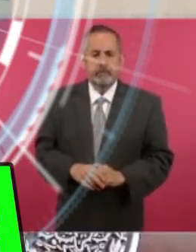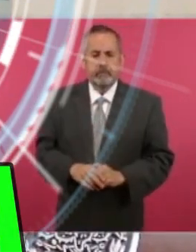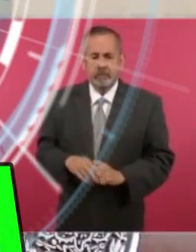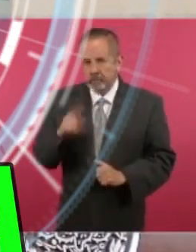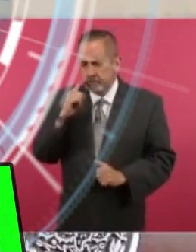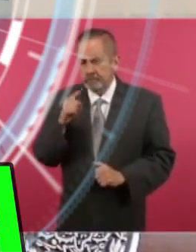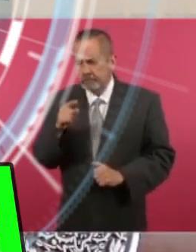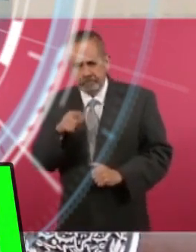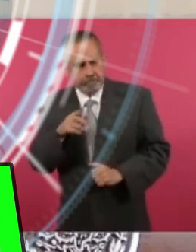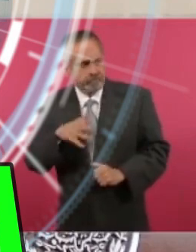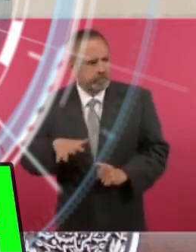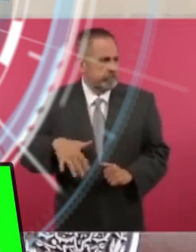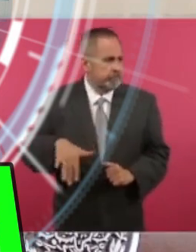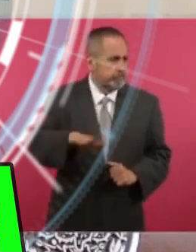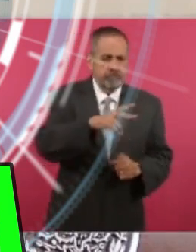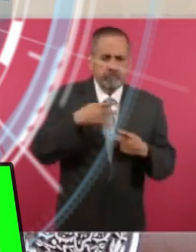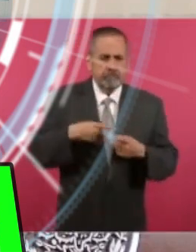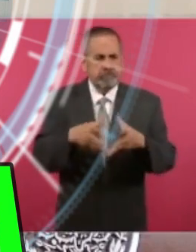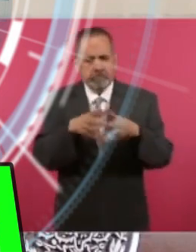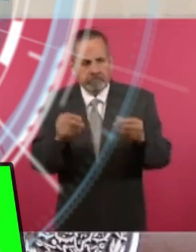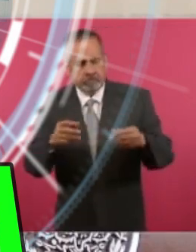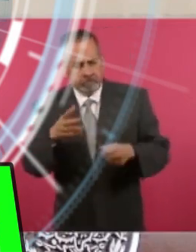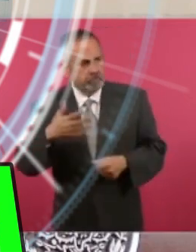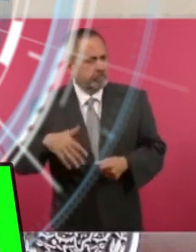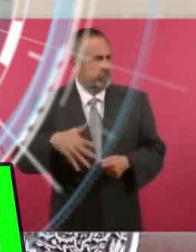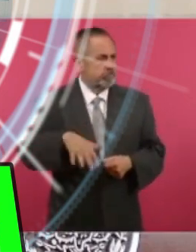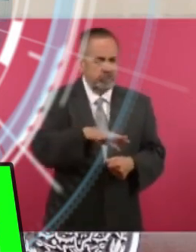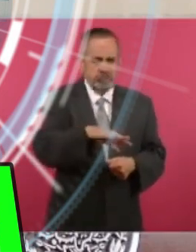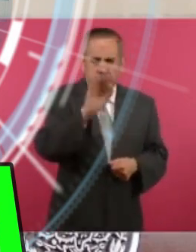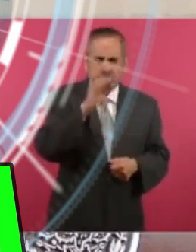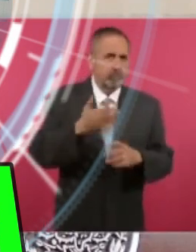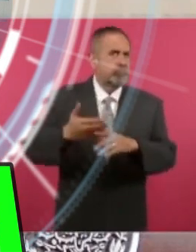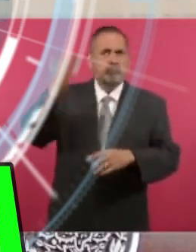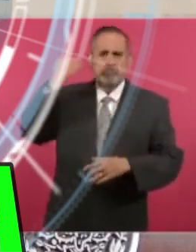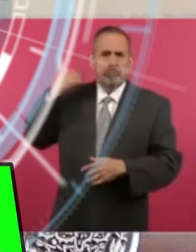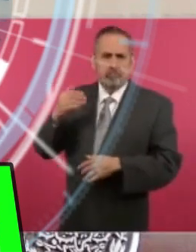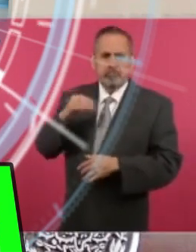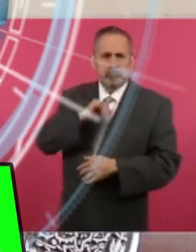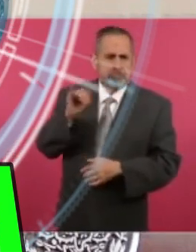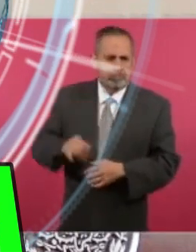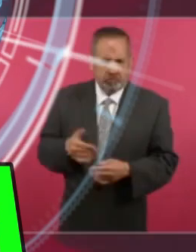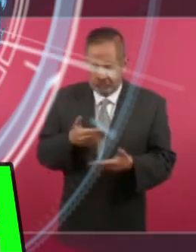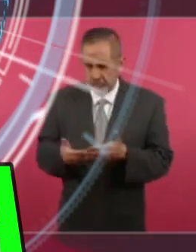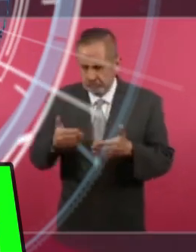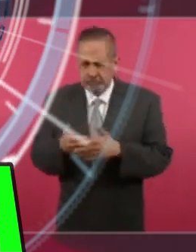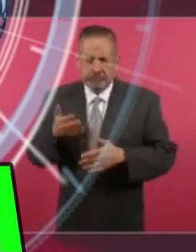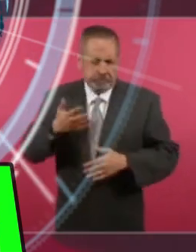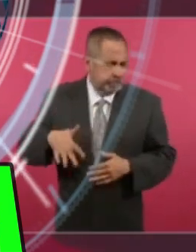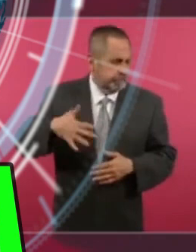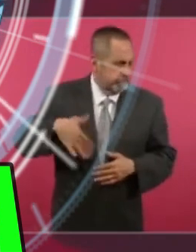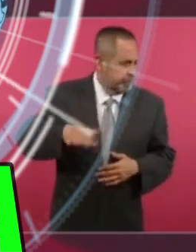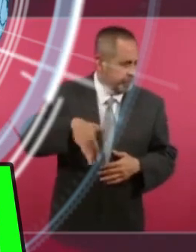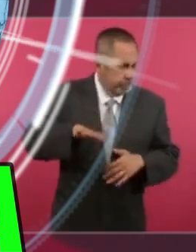búsqueda de desaparecidos, como nunca se ha hecho,